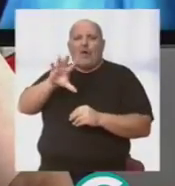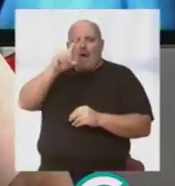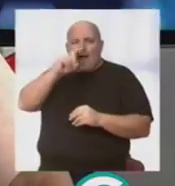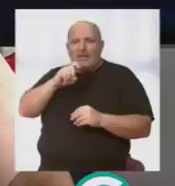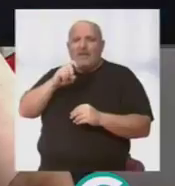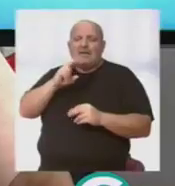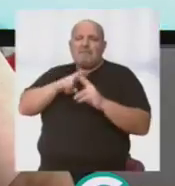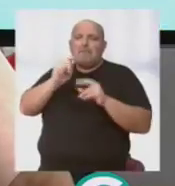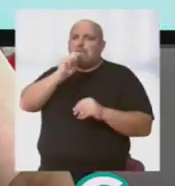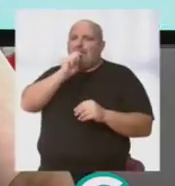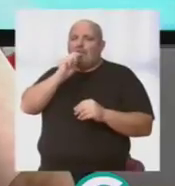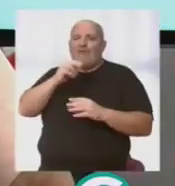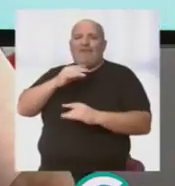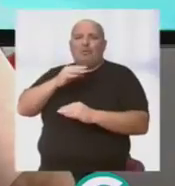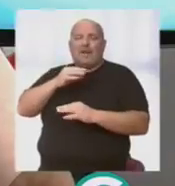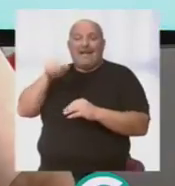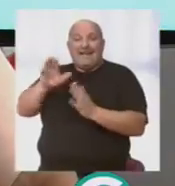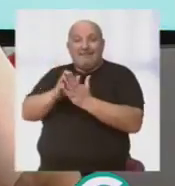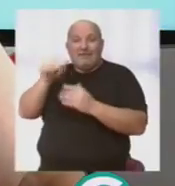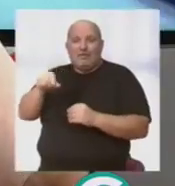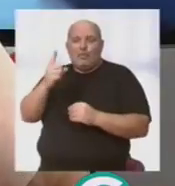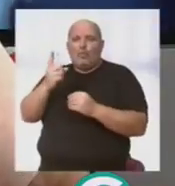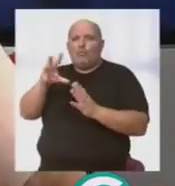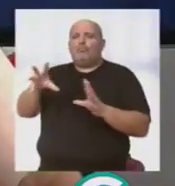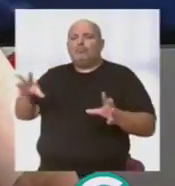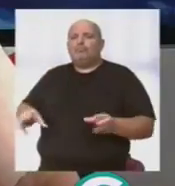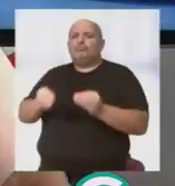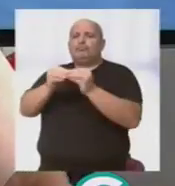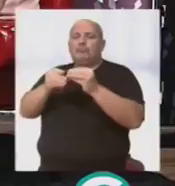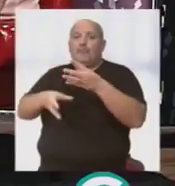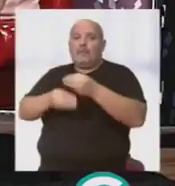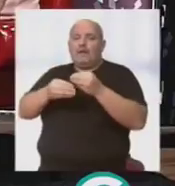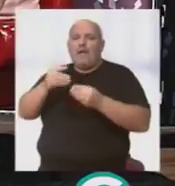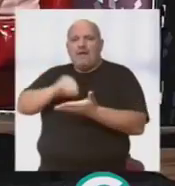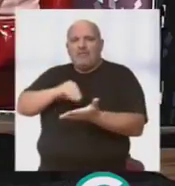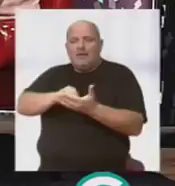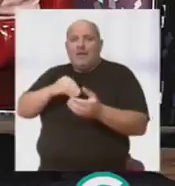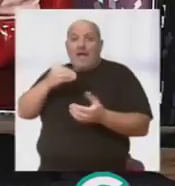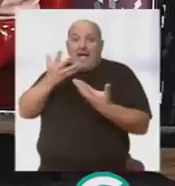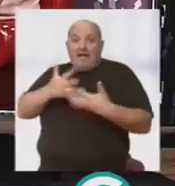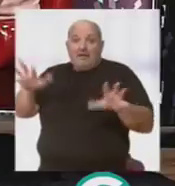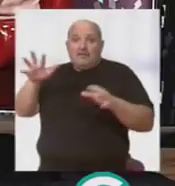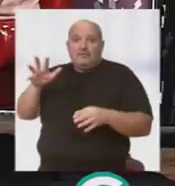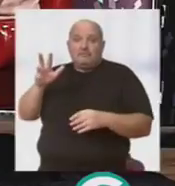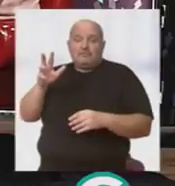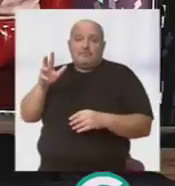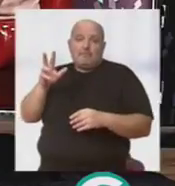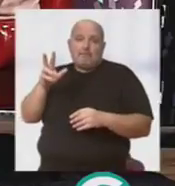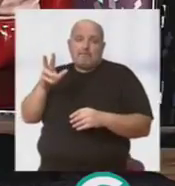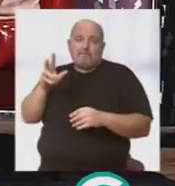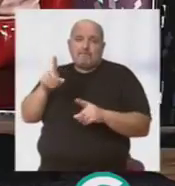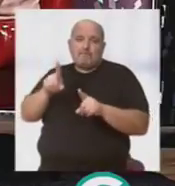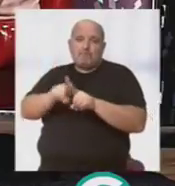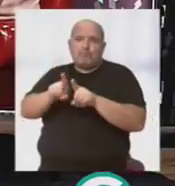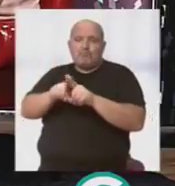entre pito y flauta y en ese libro tenemos una recopilación y hay veces, hay veces que incluso cuando llega la